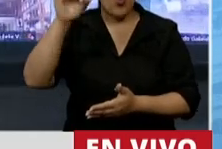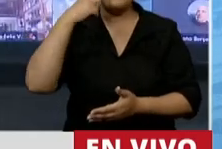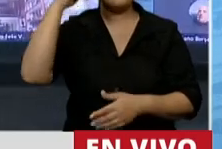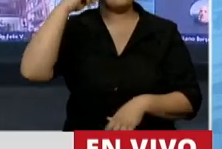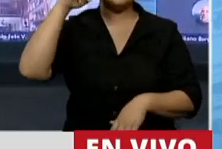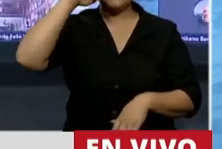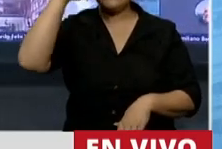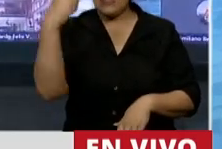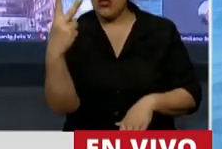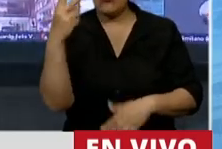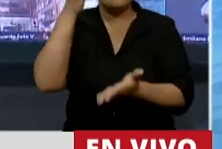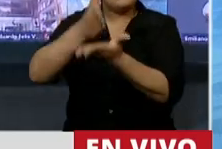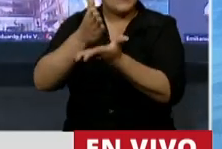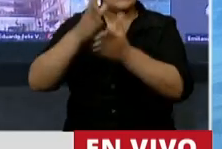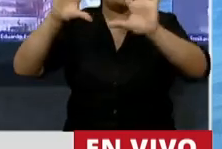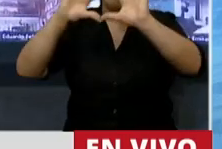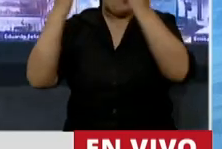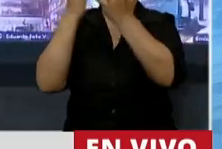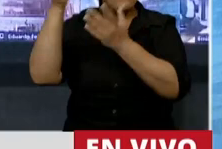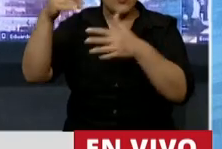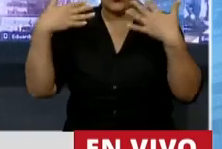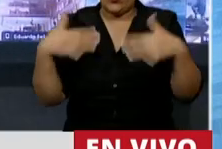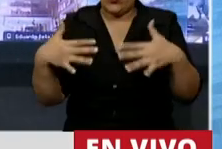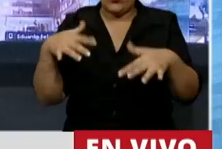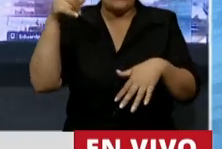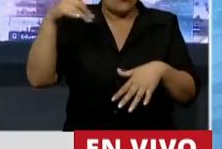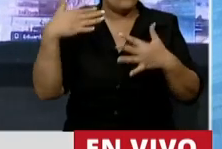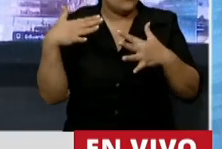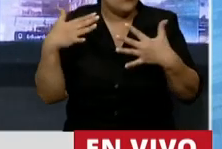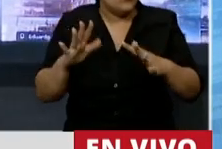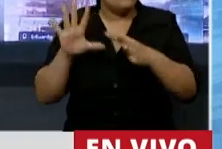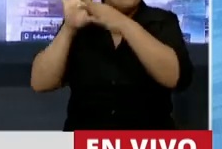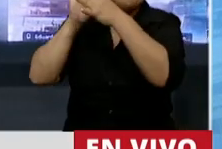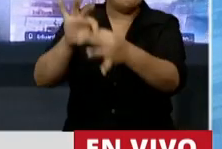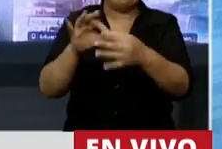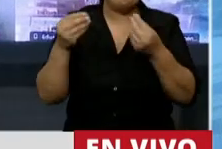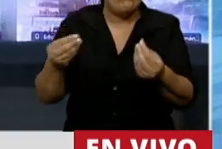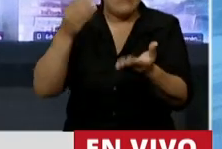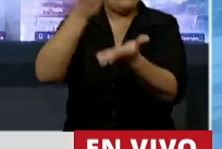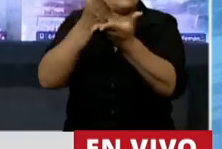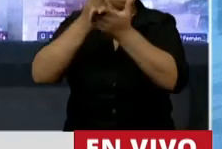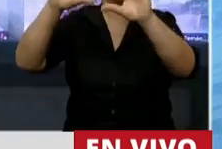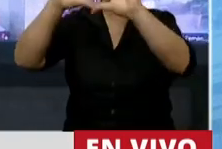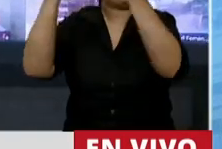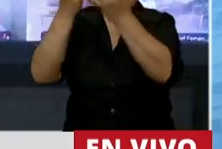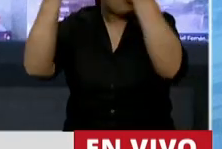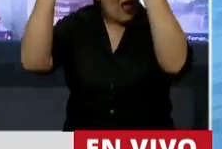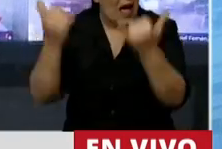El derecho ambiental tiene mucho de anclaje en el derecho internacional